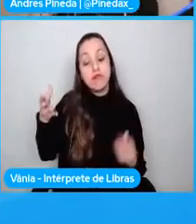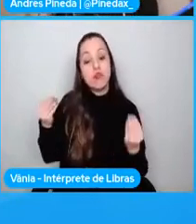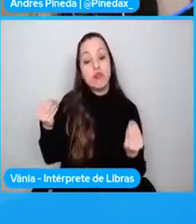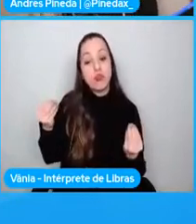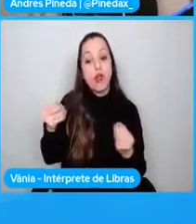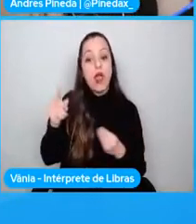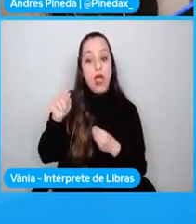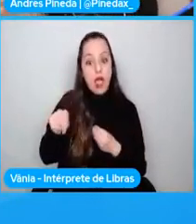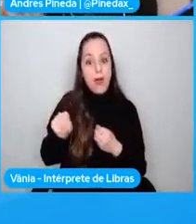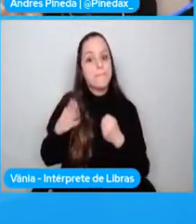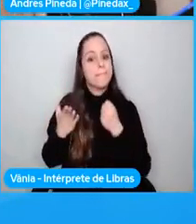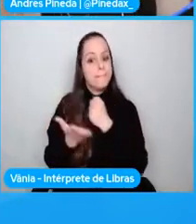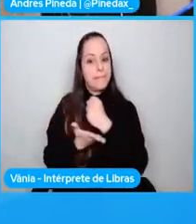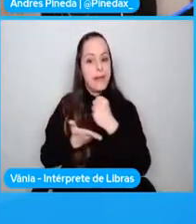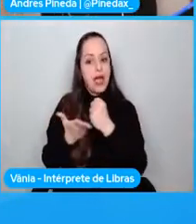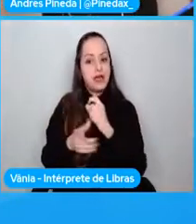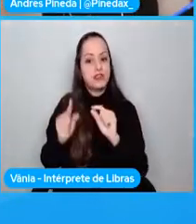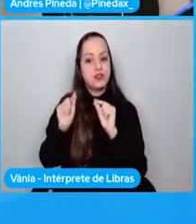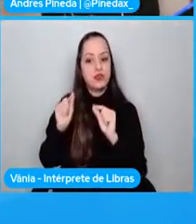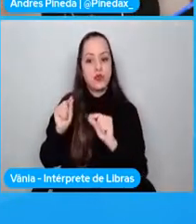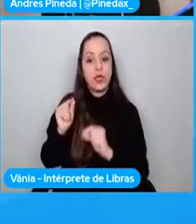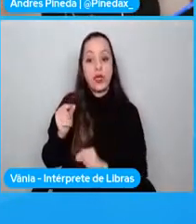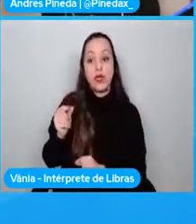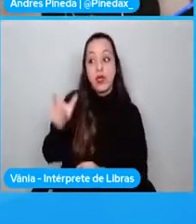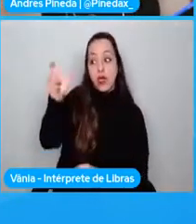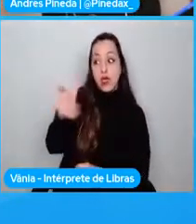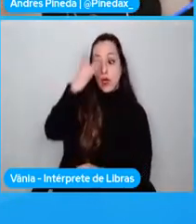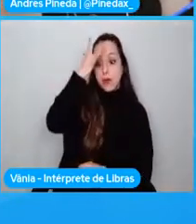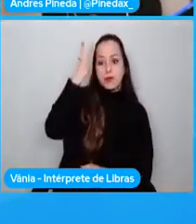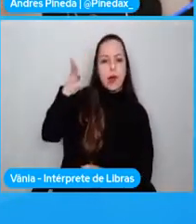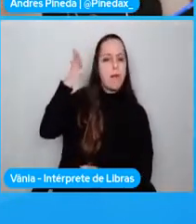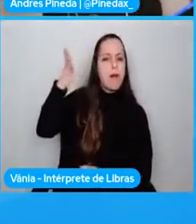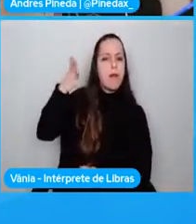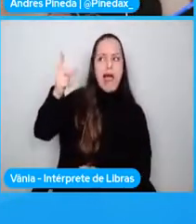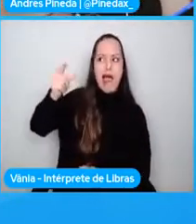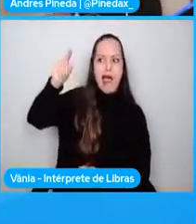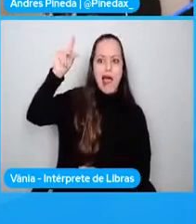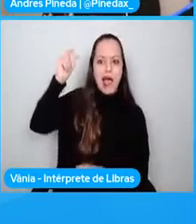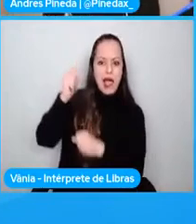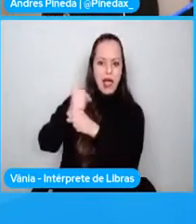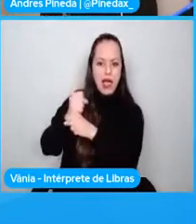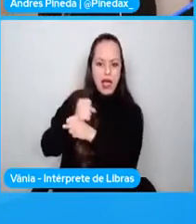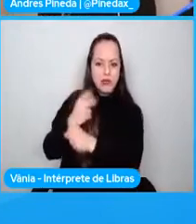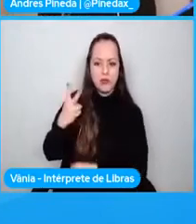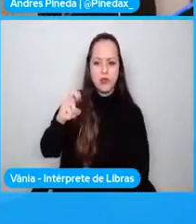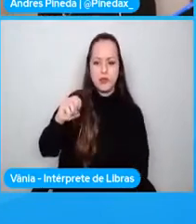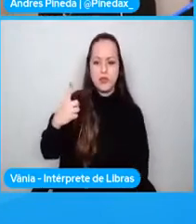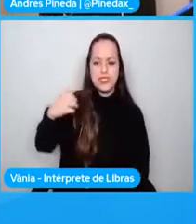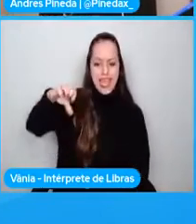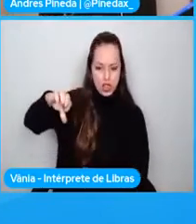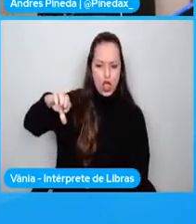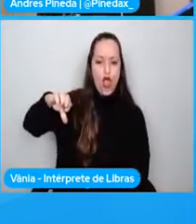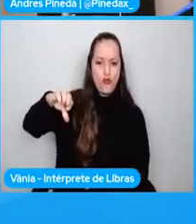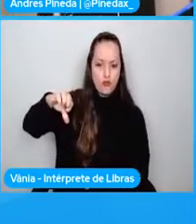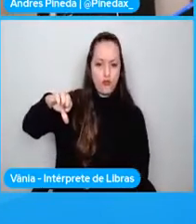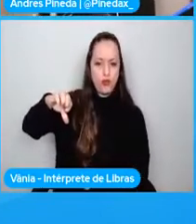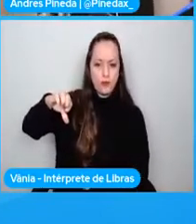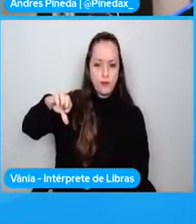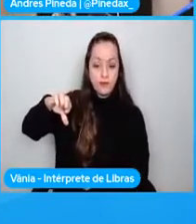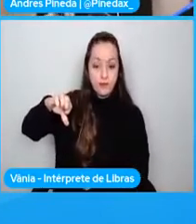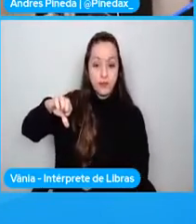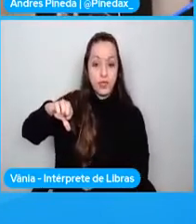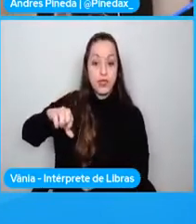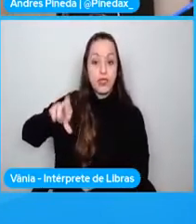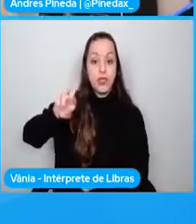inspirada en un keynote que yo vi hace unos años, en el 2019, por Russell Key McGee.